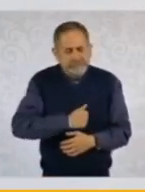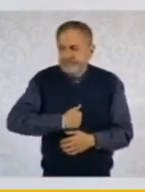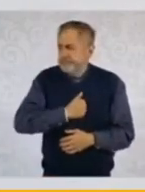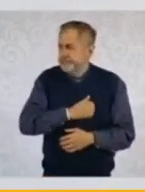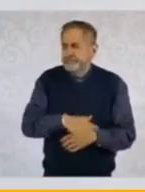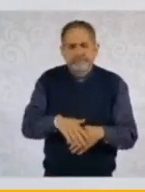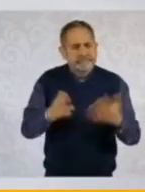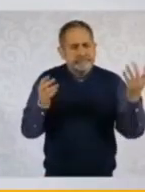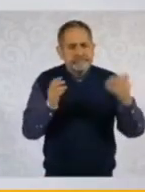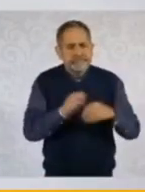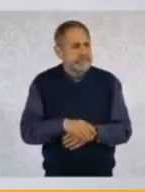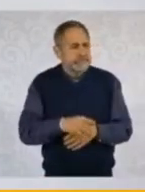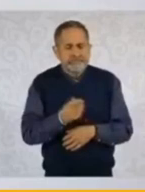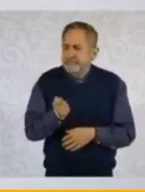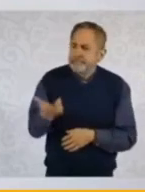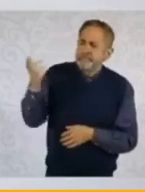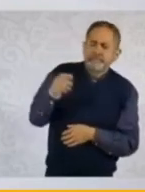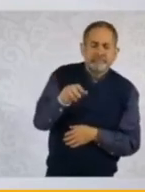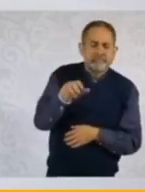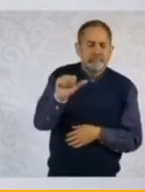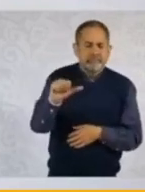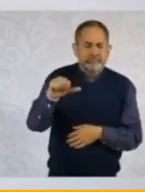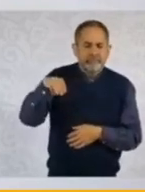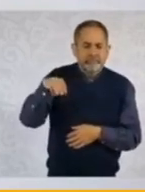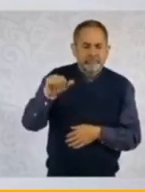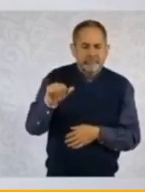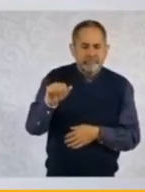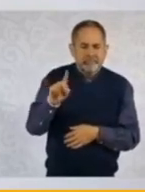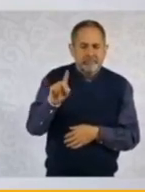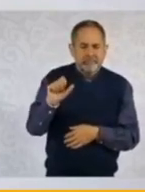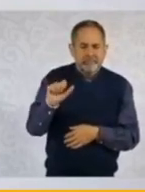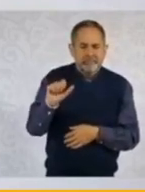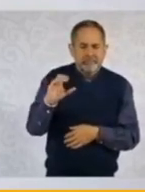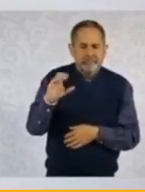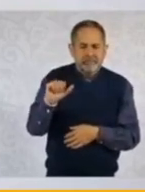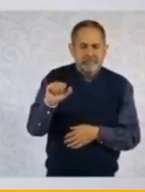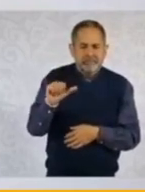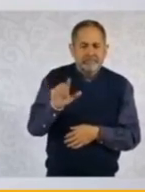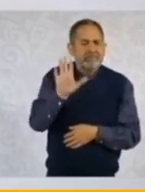utilice la palabra ama de casa como algo peyorativo. No.